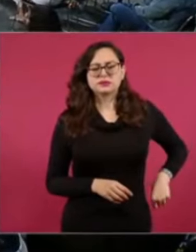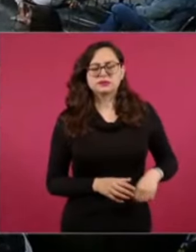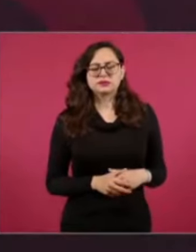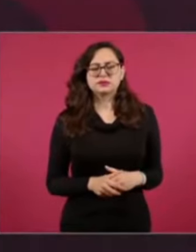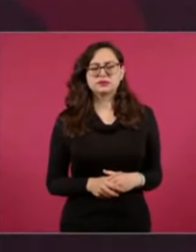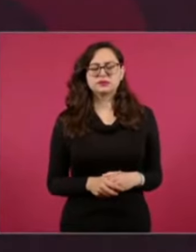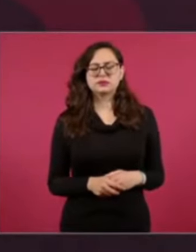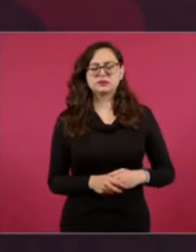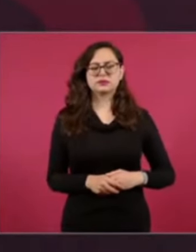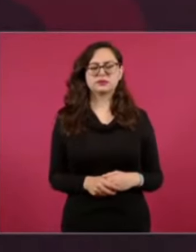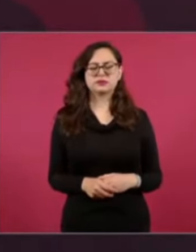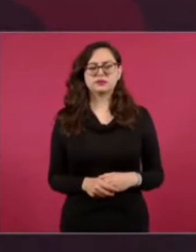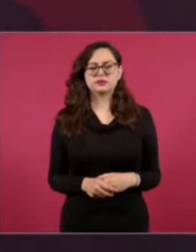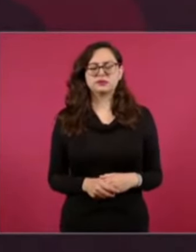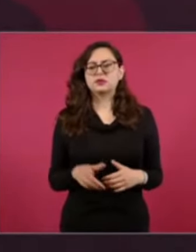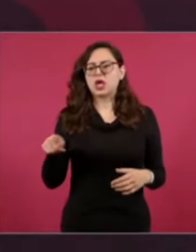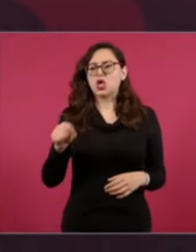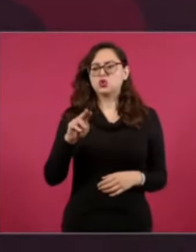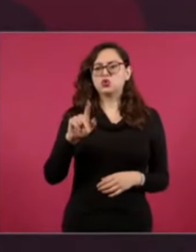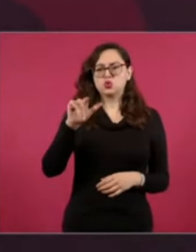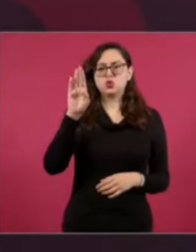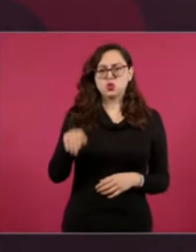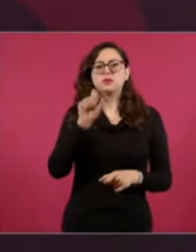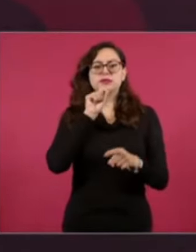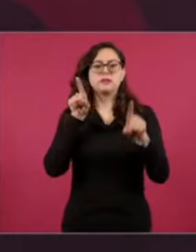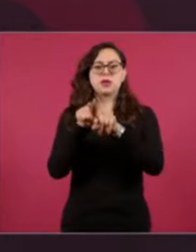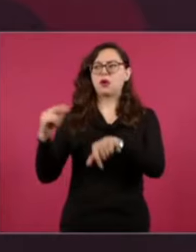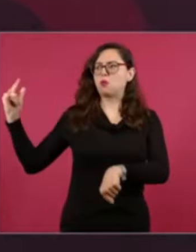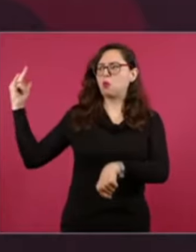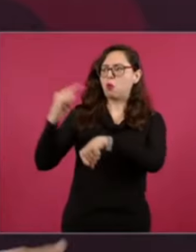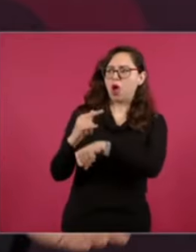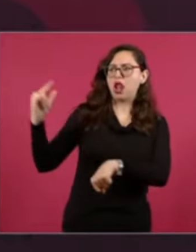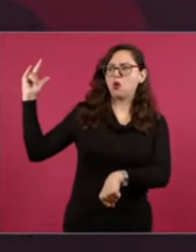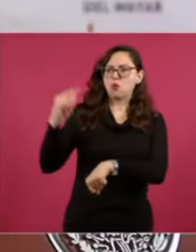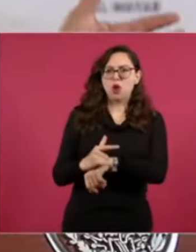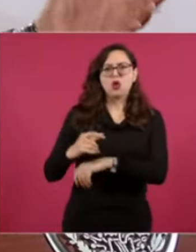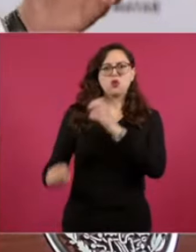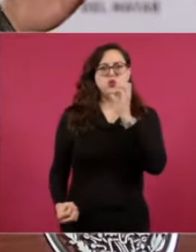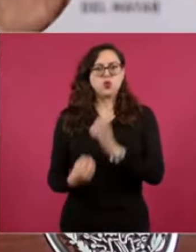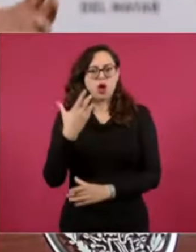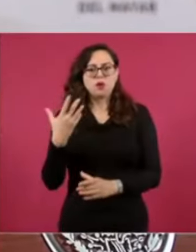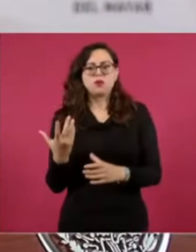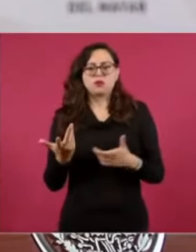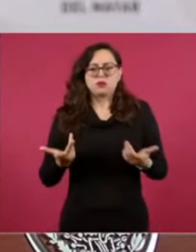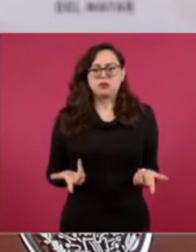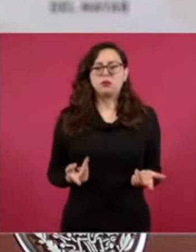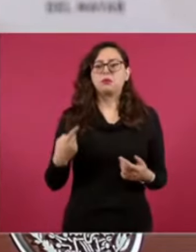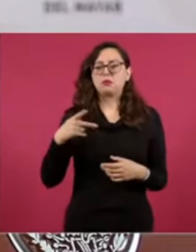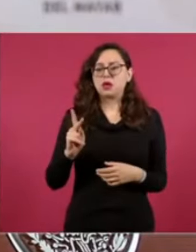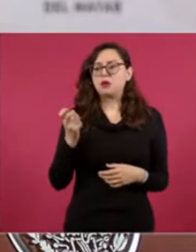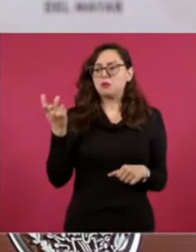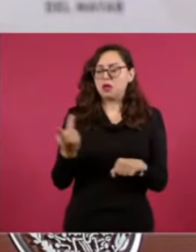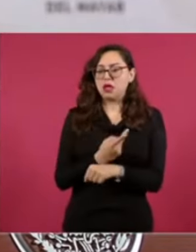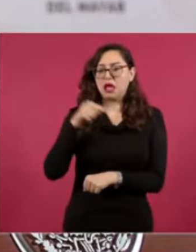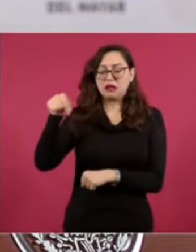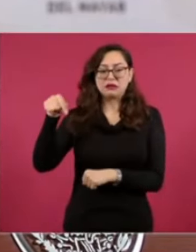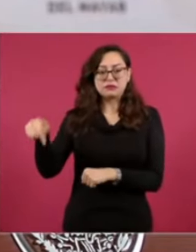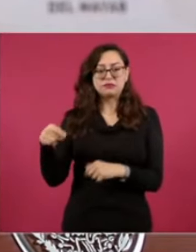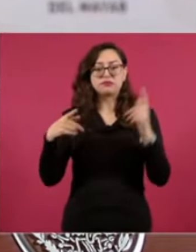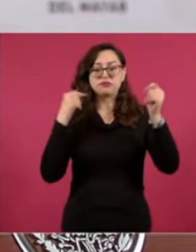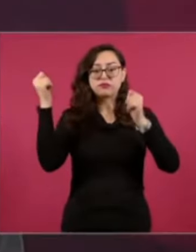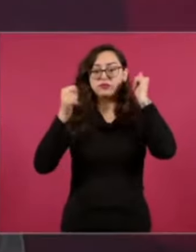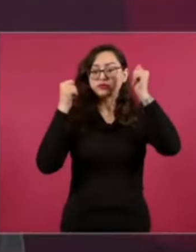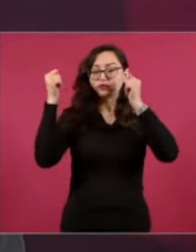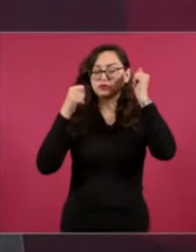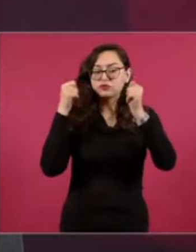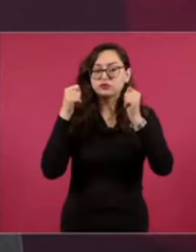extranjero. Al nuevo aeropuerto de Tulum. Pero todos esos turistas. llegan. A Cancún. Pues antes.